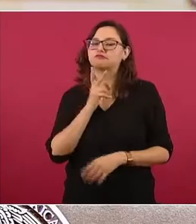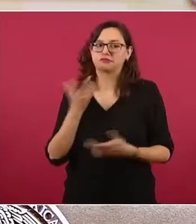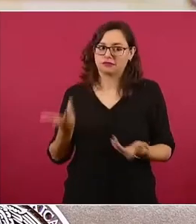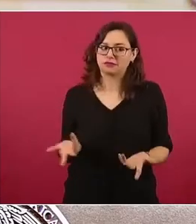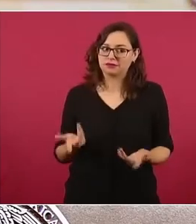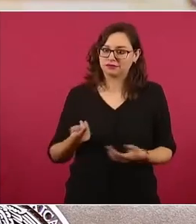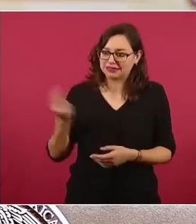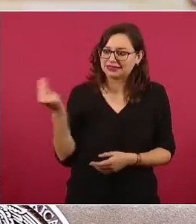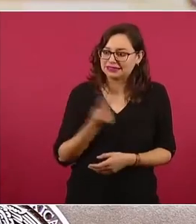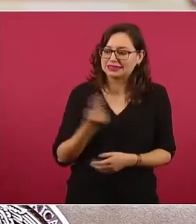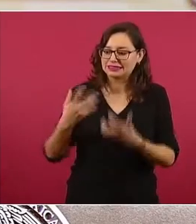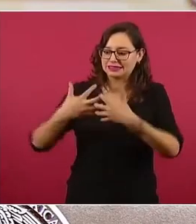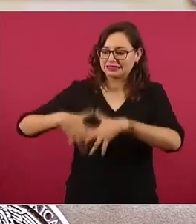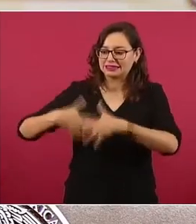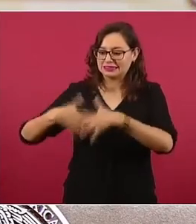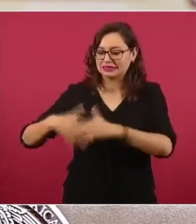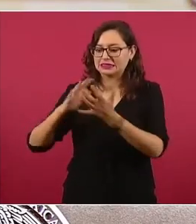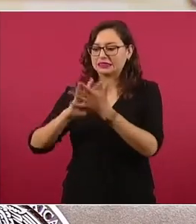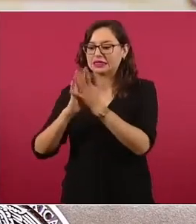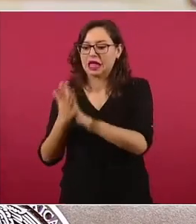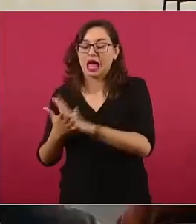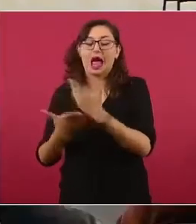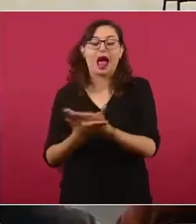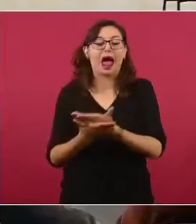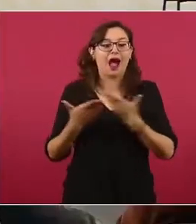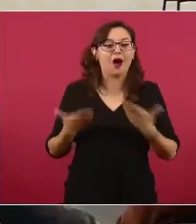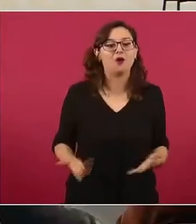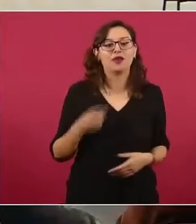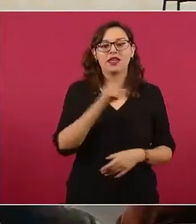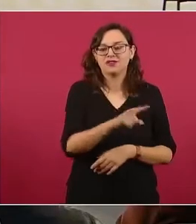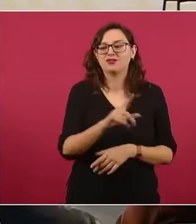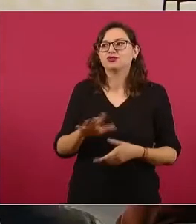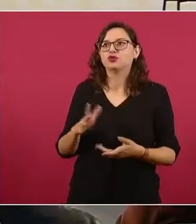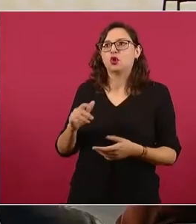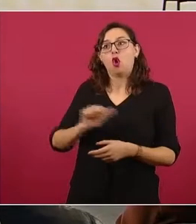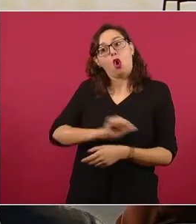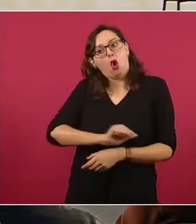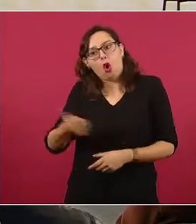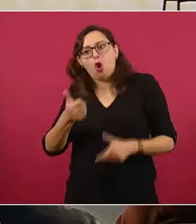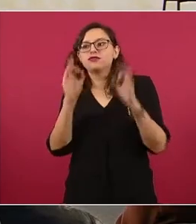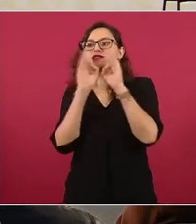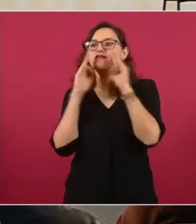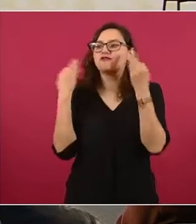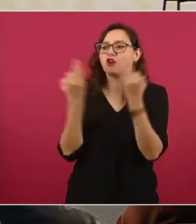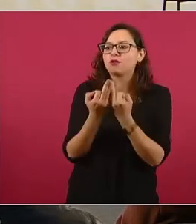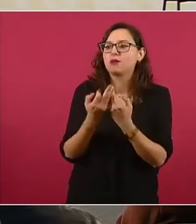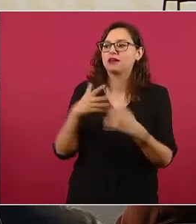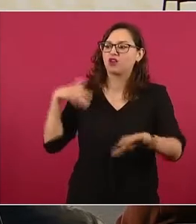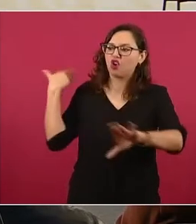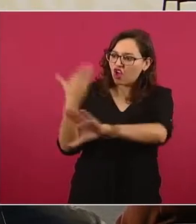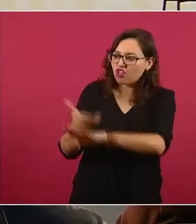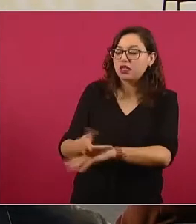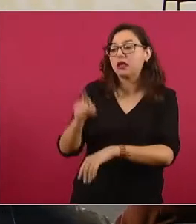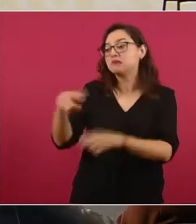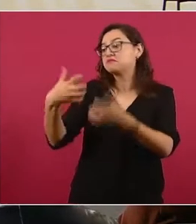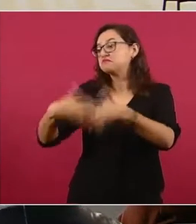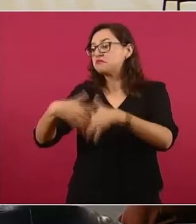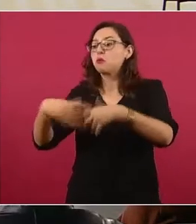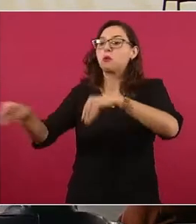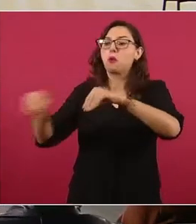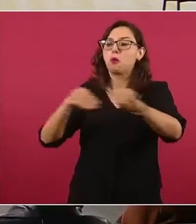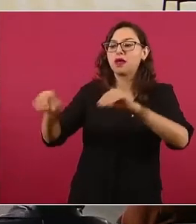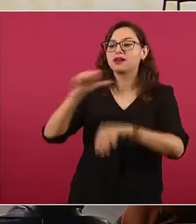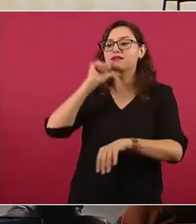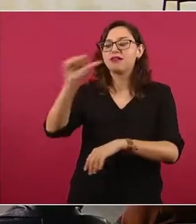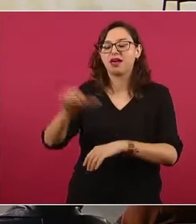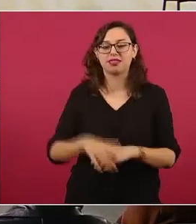frase como una refinería que no refina. Que se repite en medios y redes. El primero de julio se